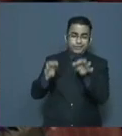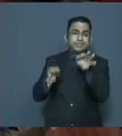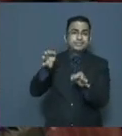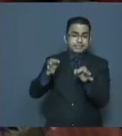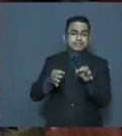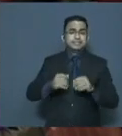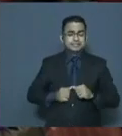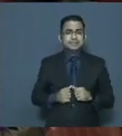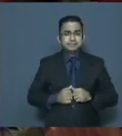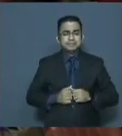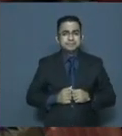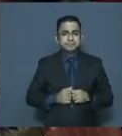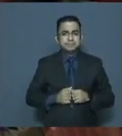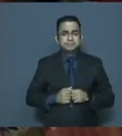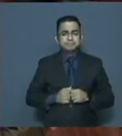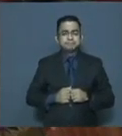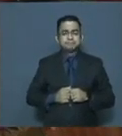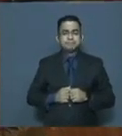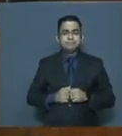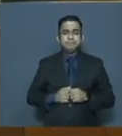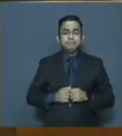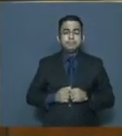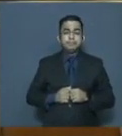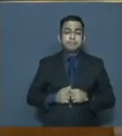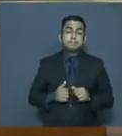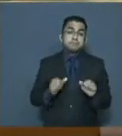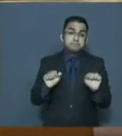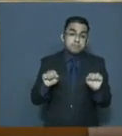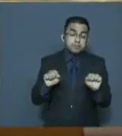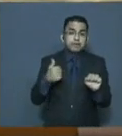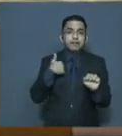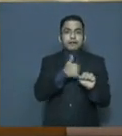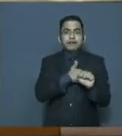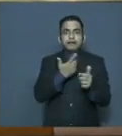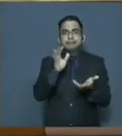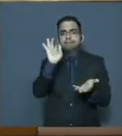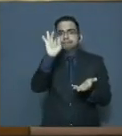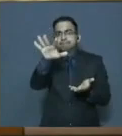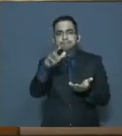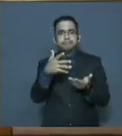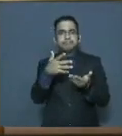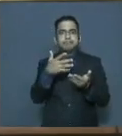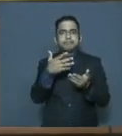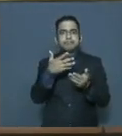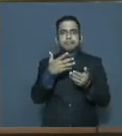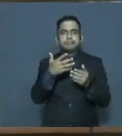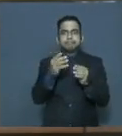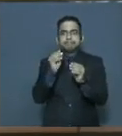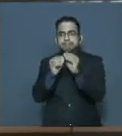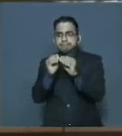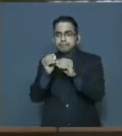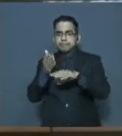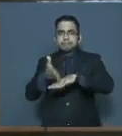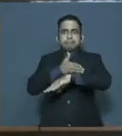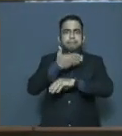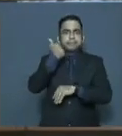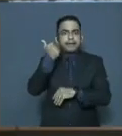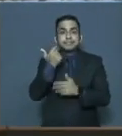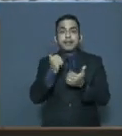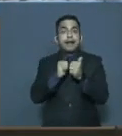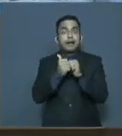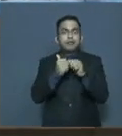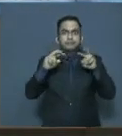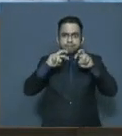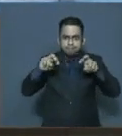judicial. Es posible impactar y mejorar los indicadores y las respuestas a través del análisis técnico